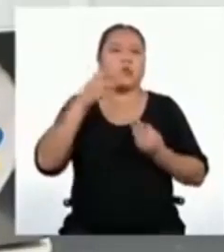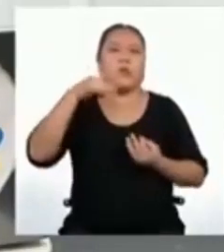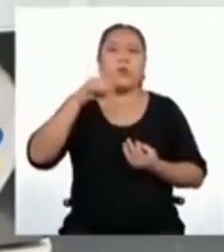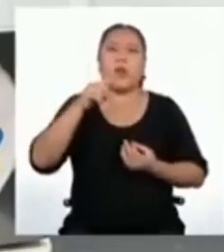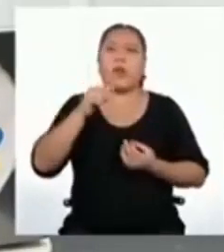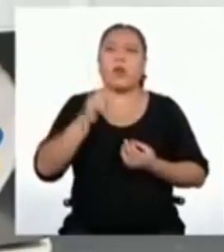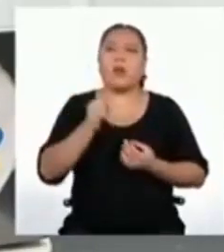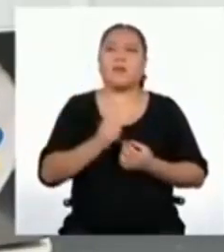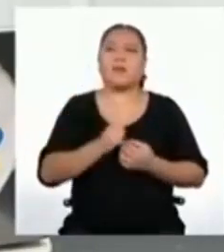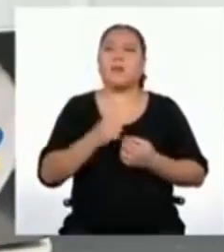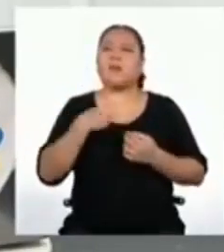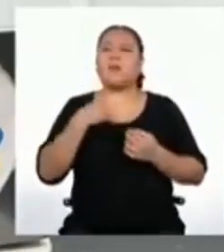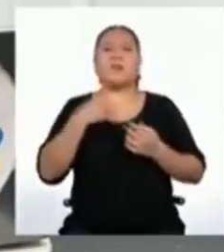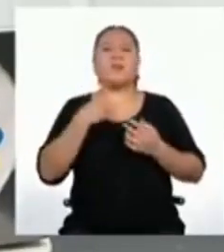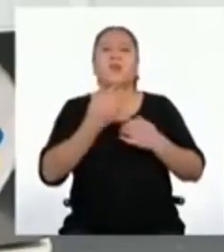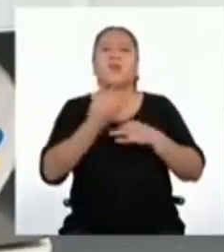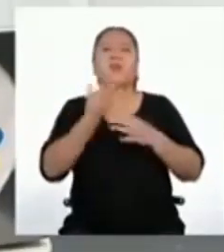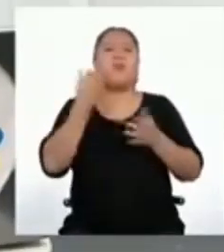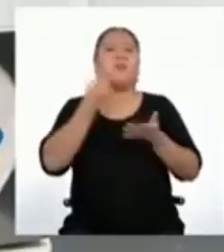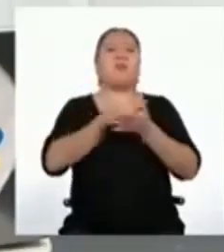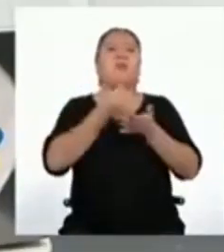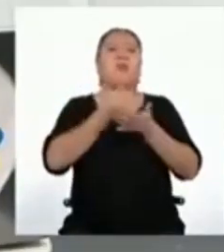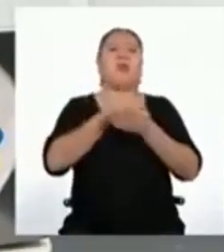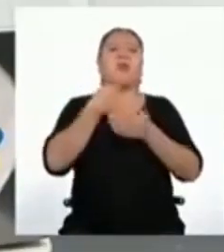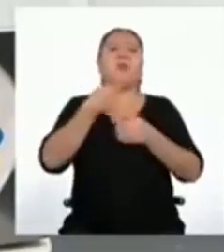Yo soy prepago.